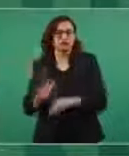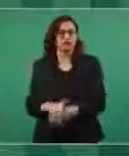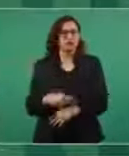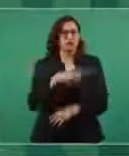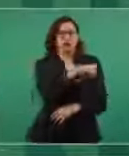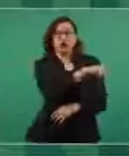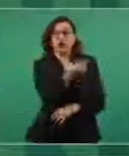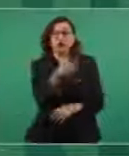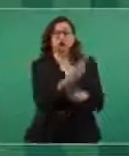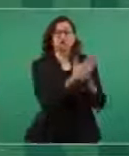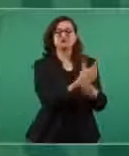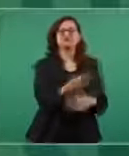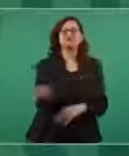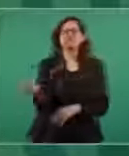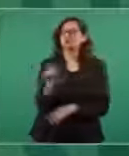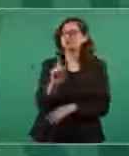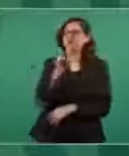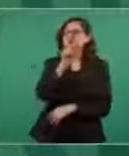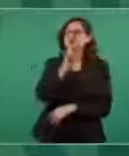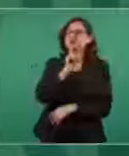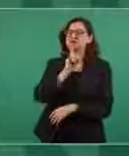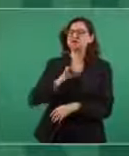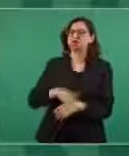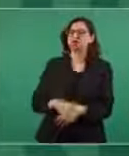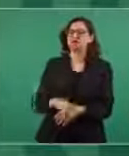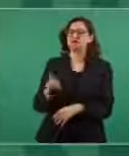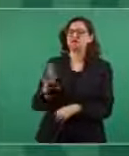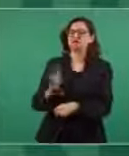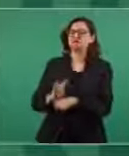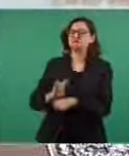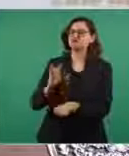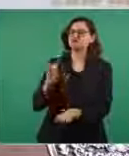esa es nada más la fachada